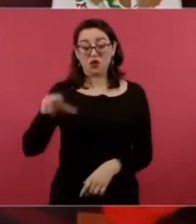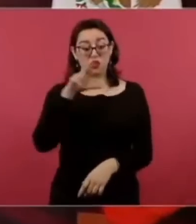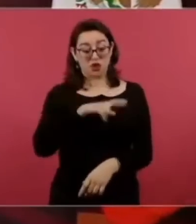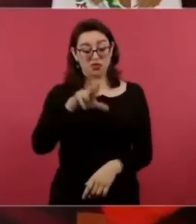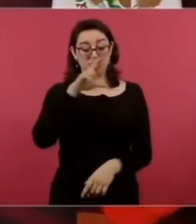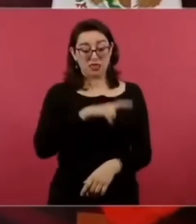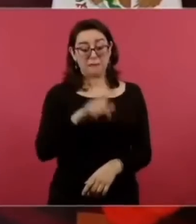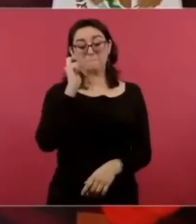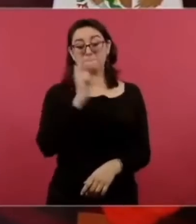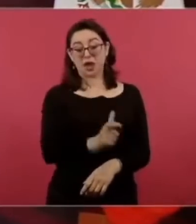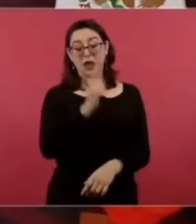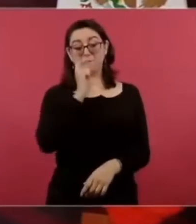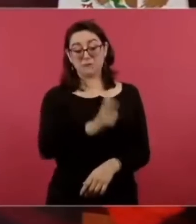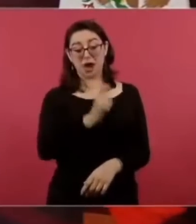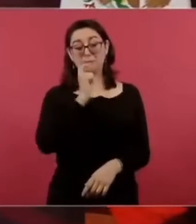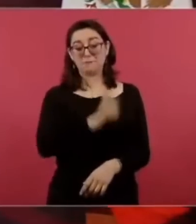como